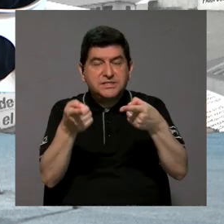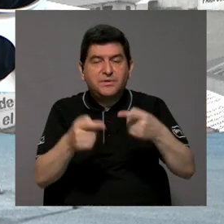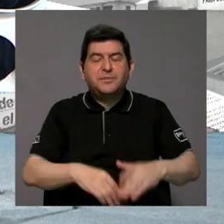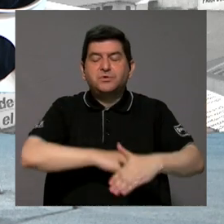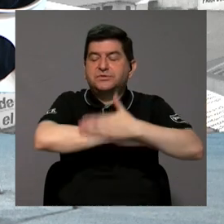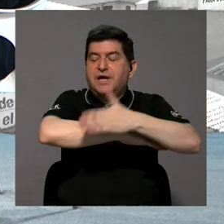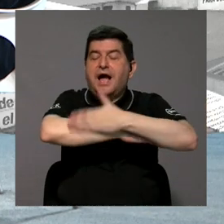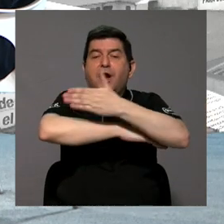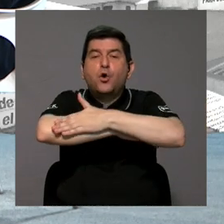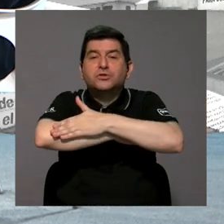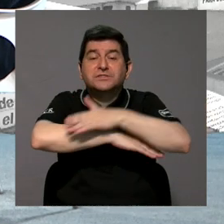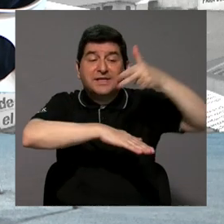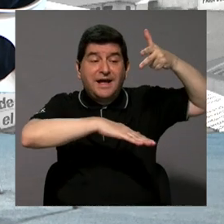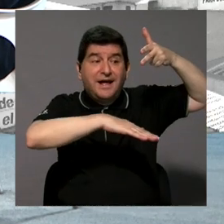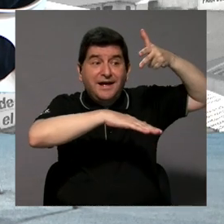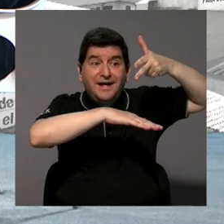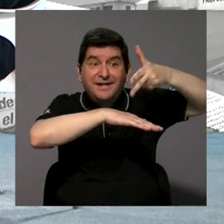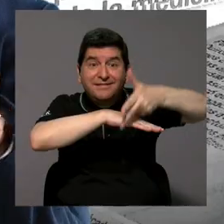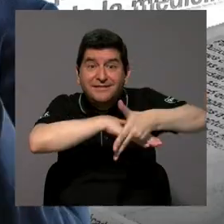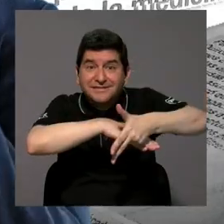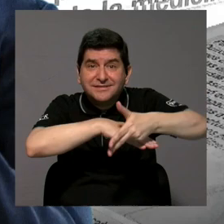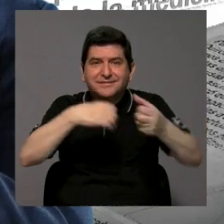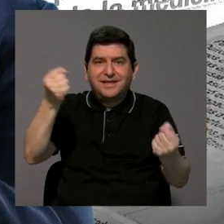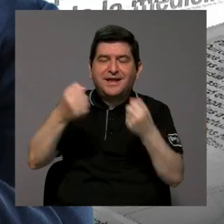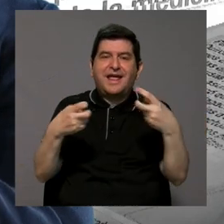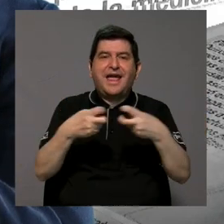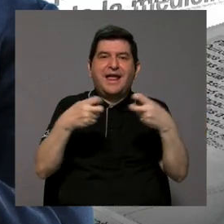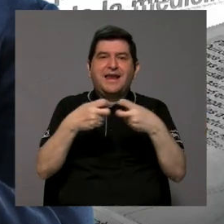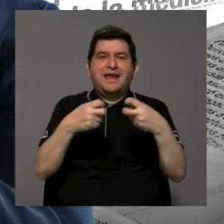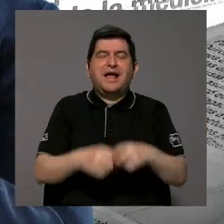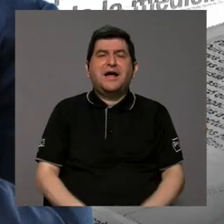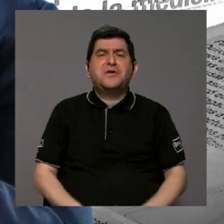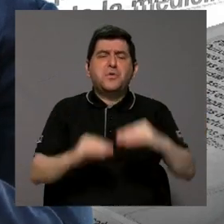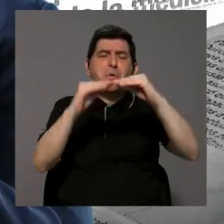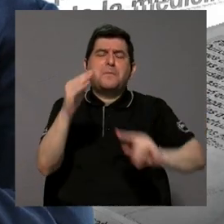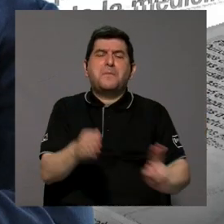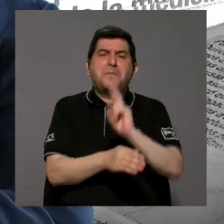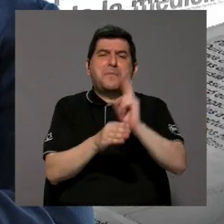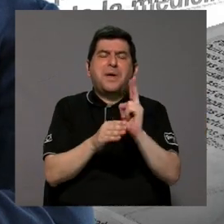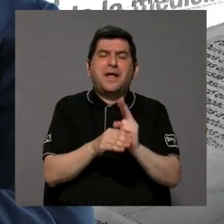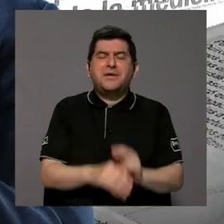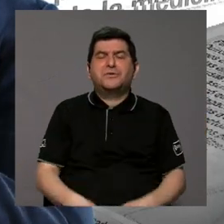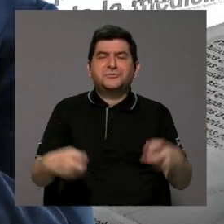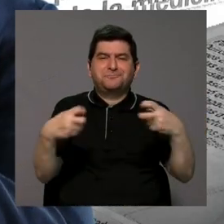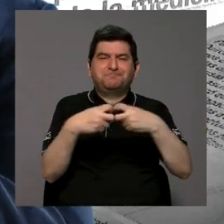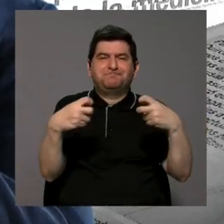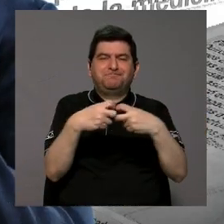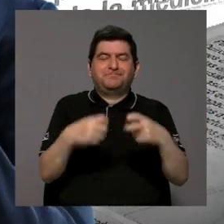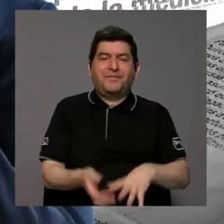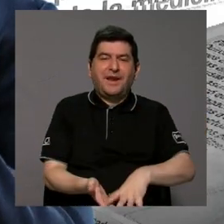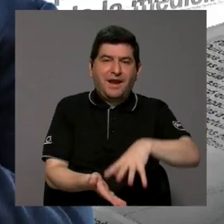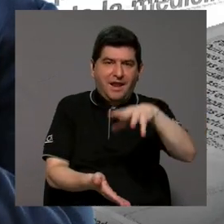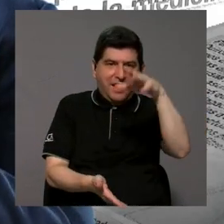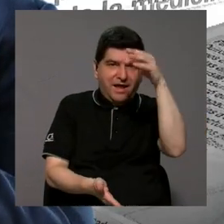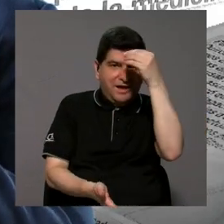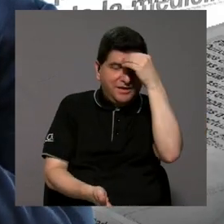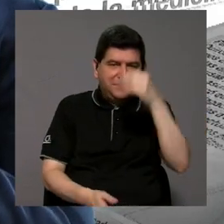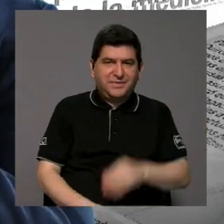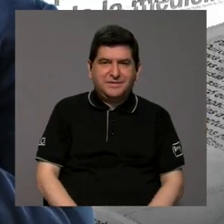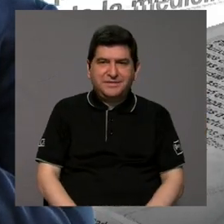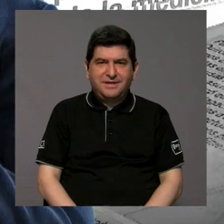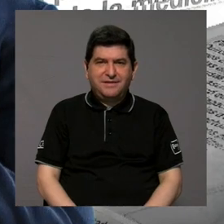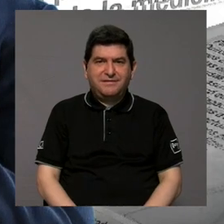dirigimos hacia las costas porque en descenso los vehículos eléctricos consumen menos energía entonces aprender